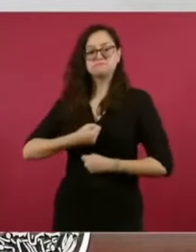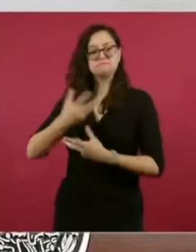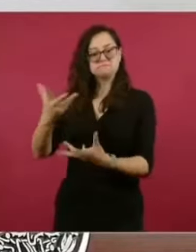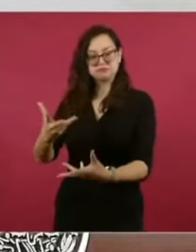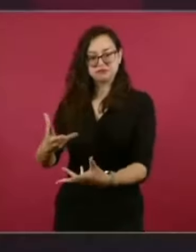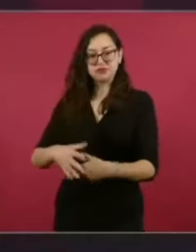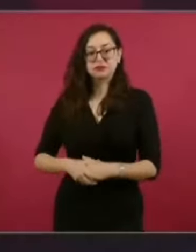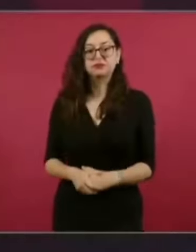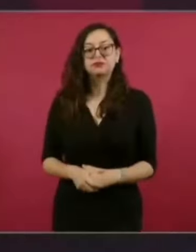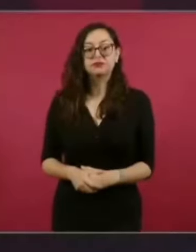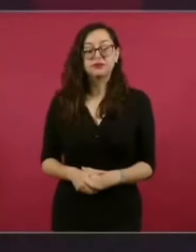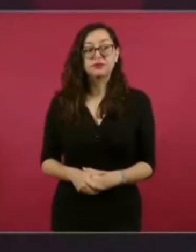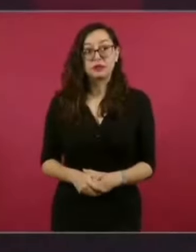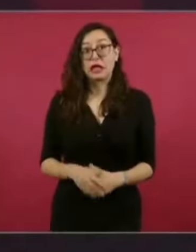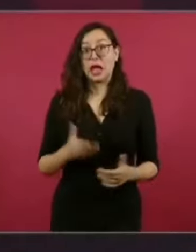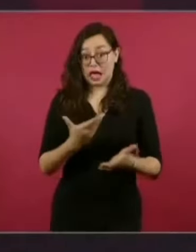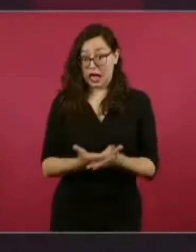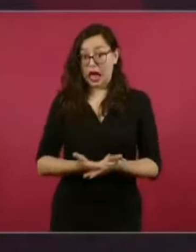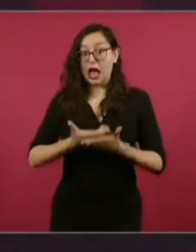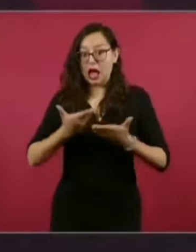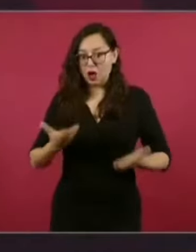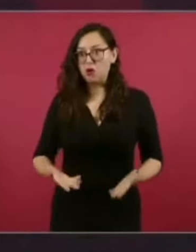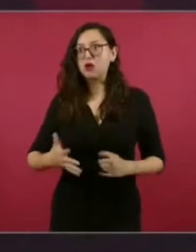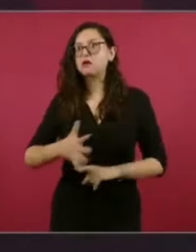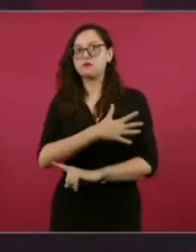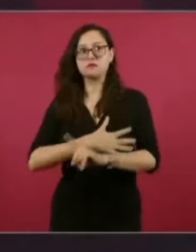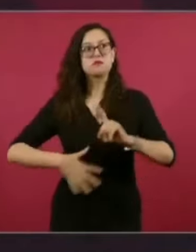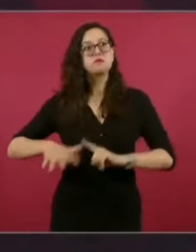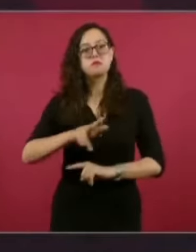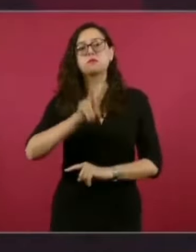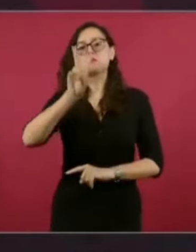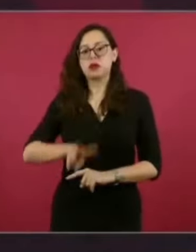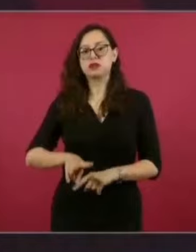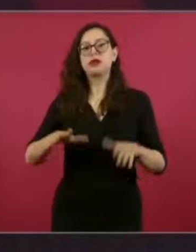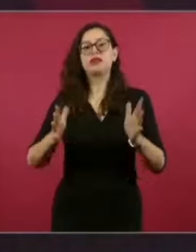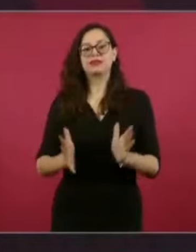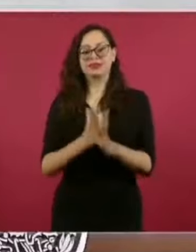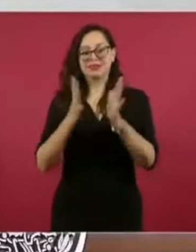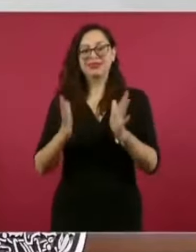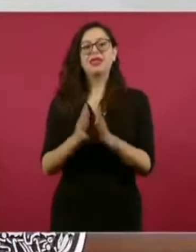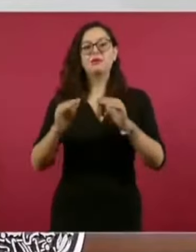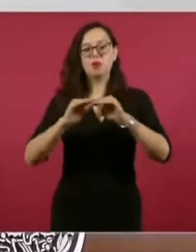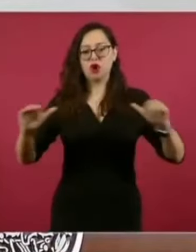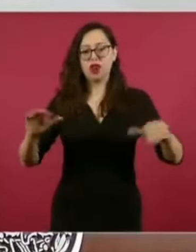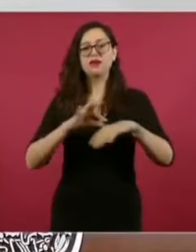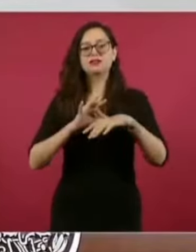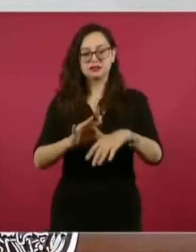ahora sí en una auténtica democracia.